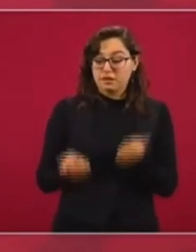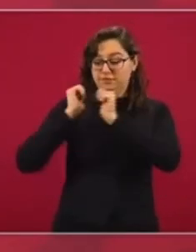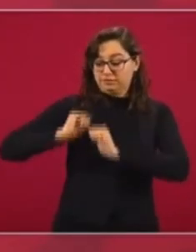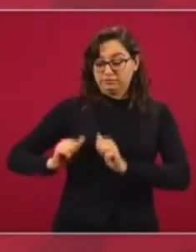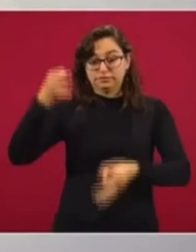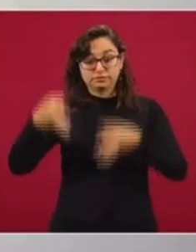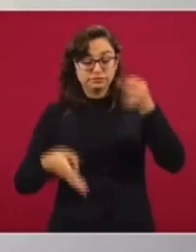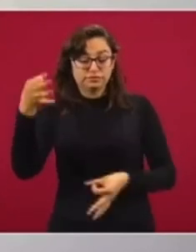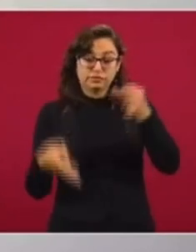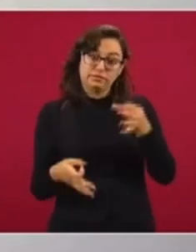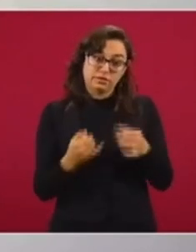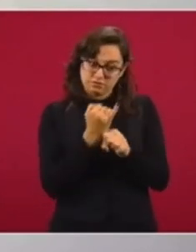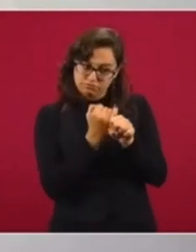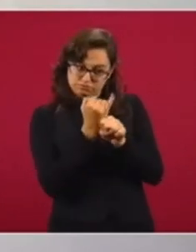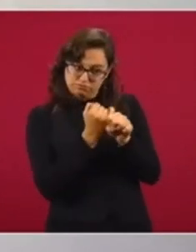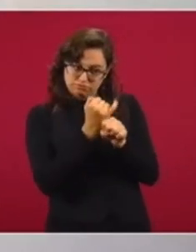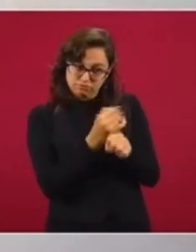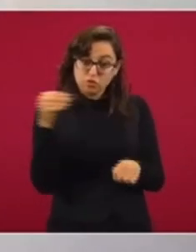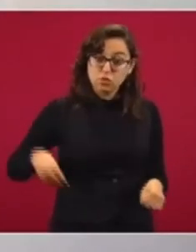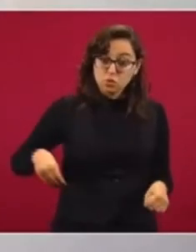decidan si tienen responsabilidad